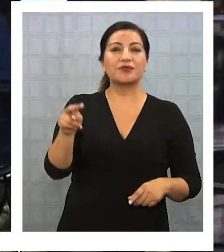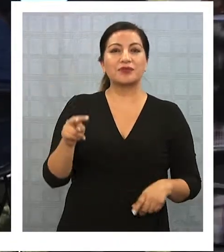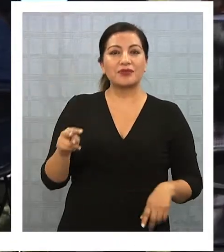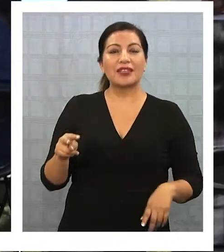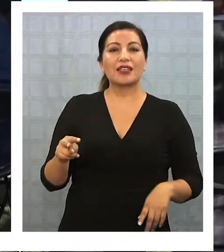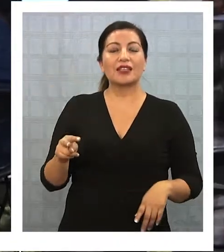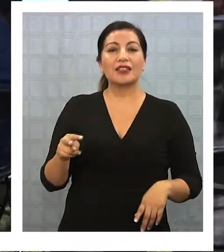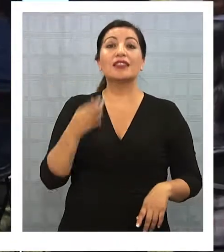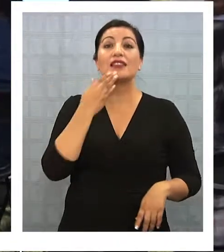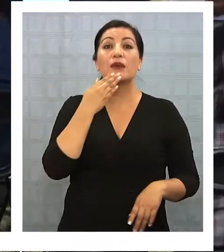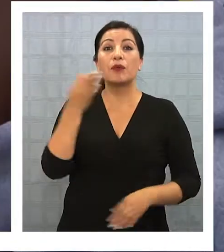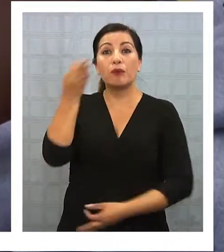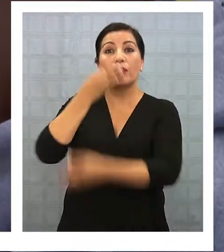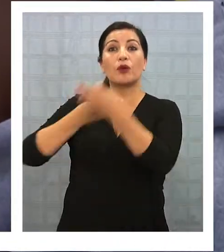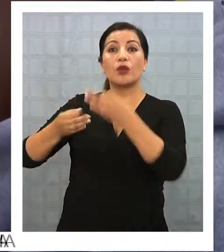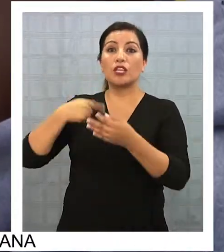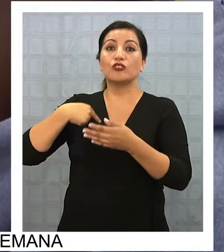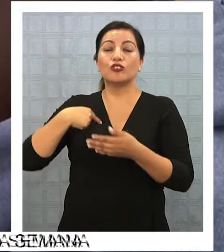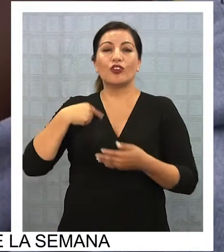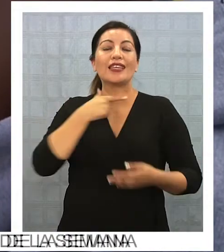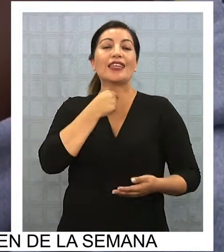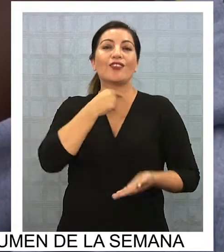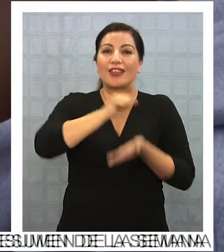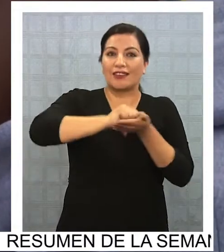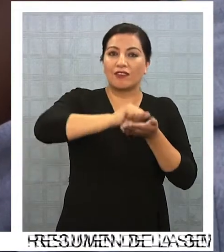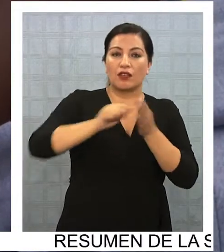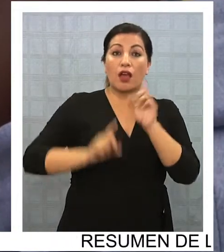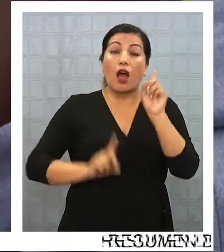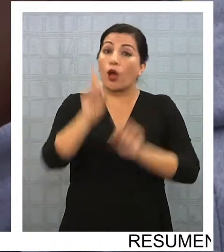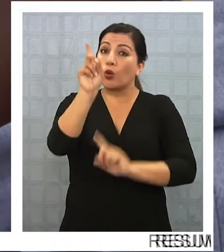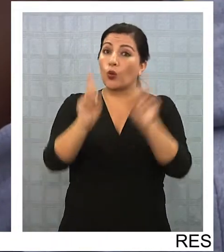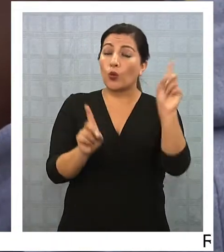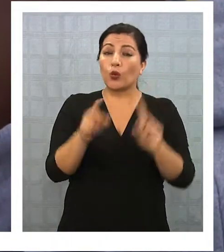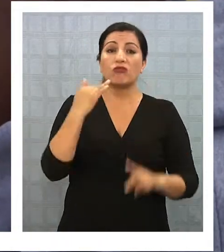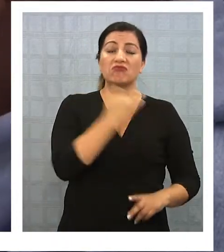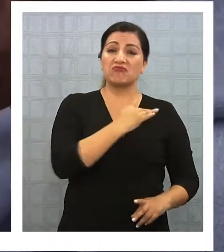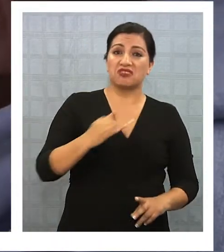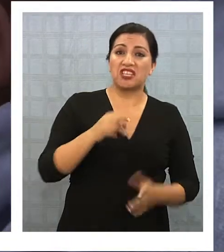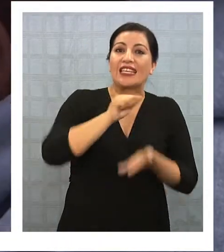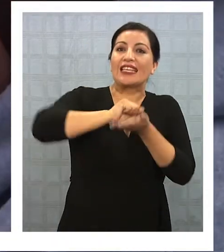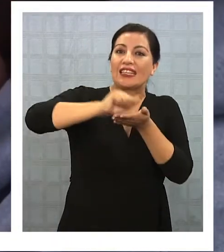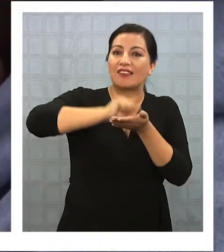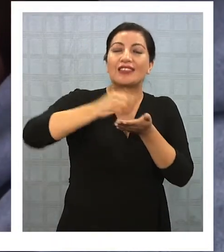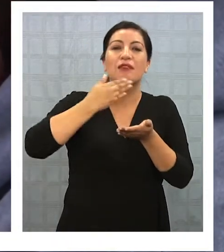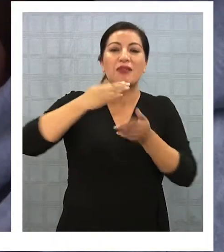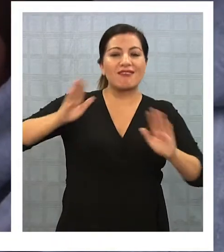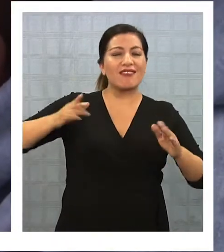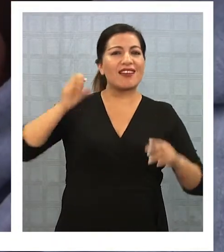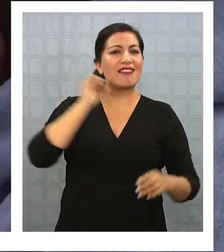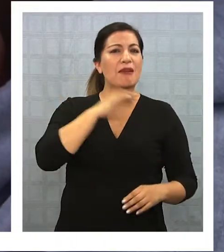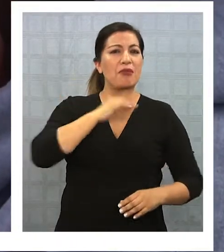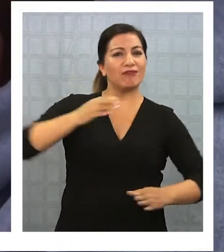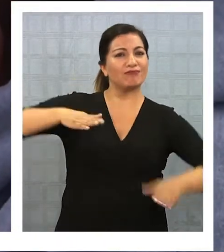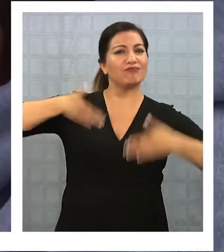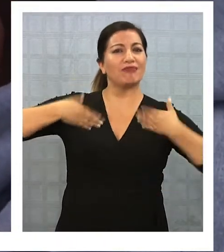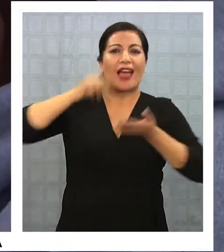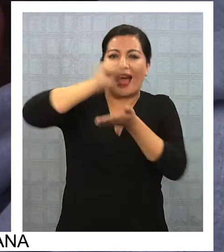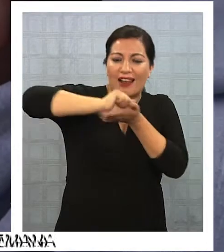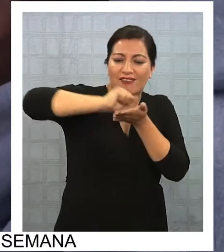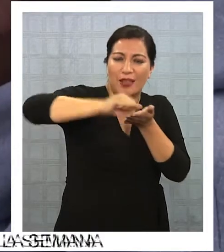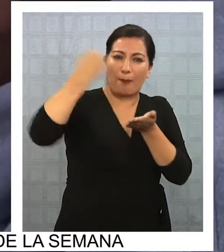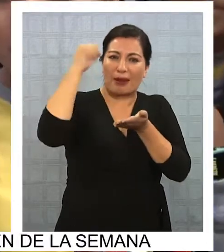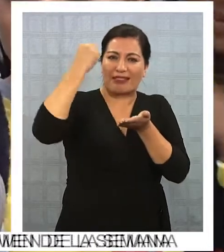inspira a escribir. Incluso unos fueron más allá y rápidamente se animaron y pusieron en práctica lo